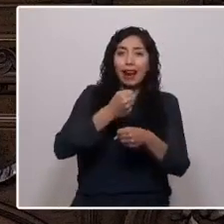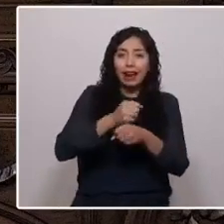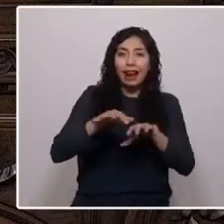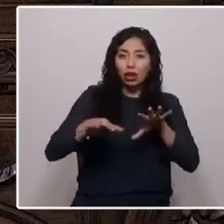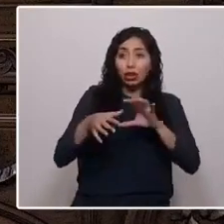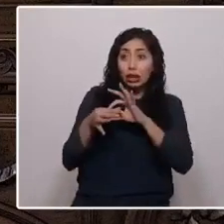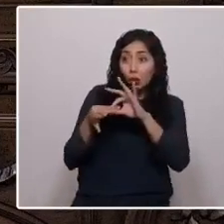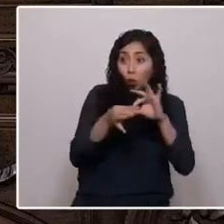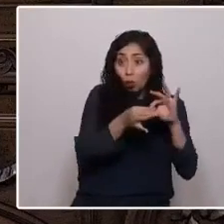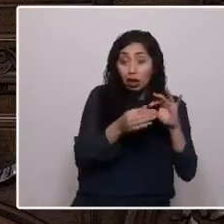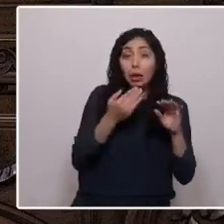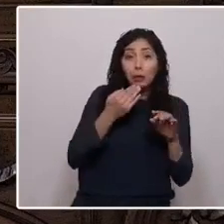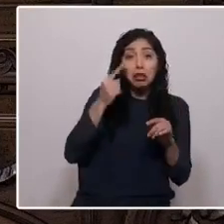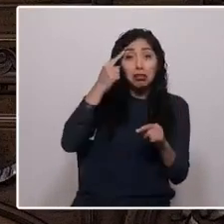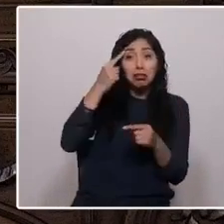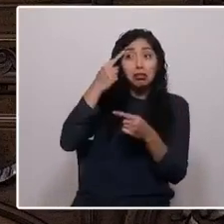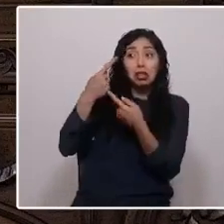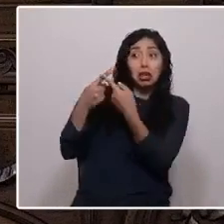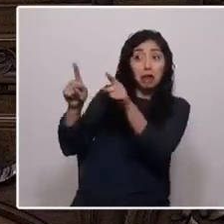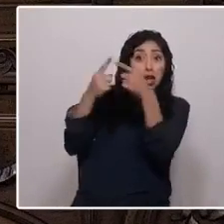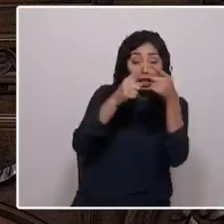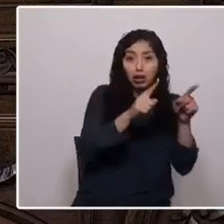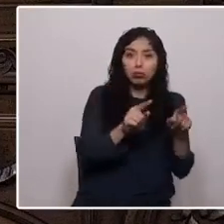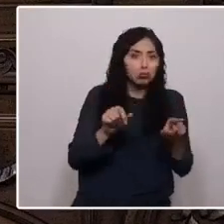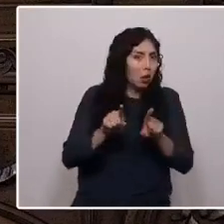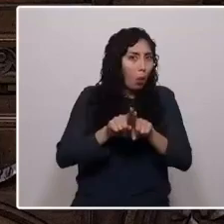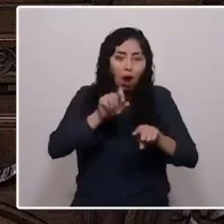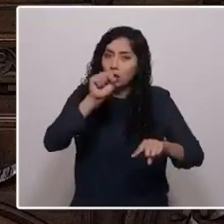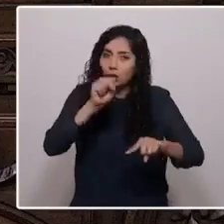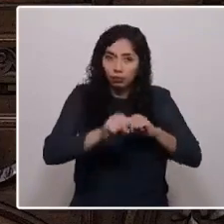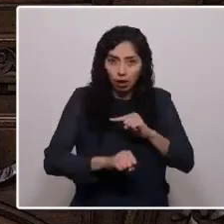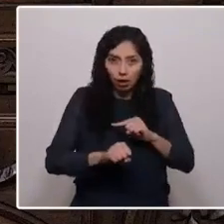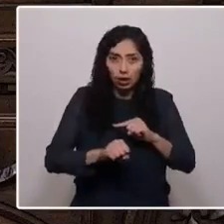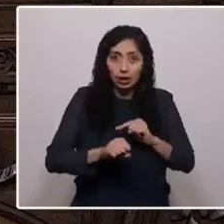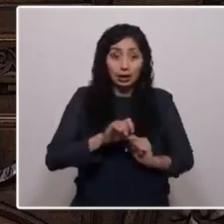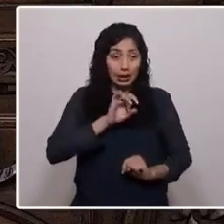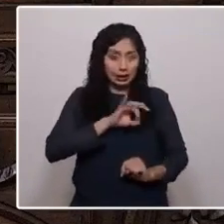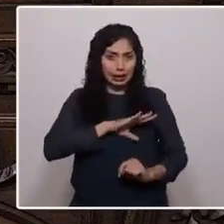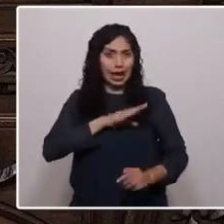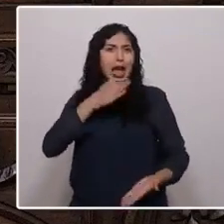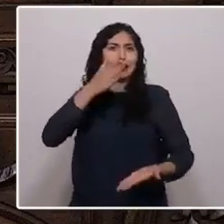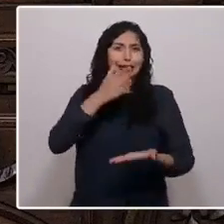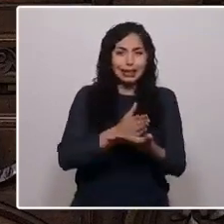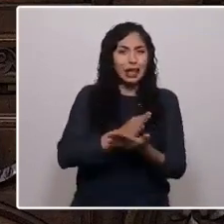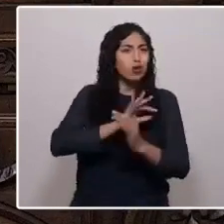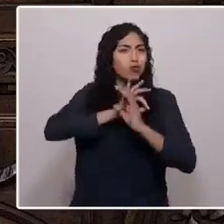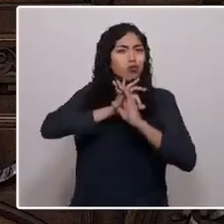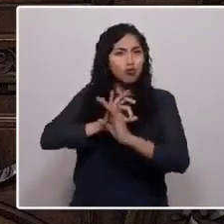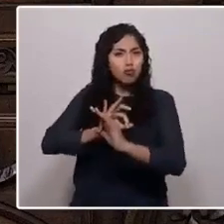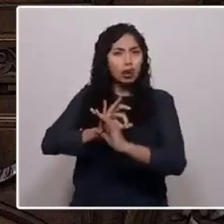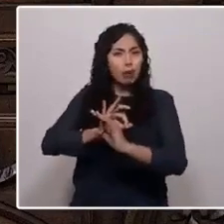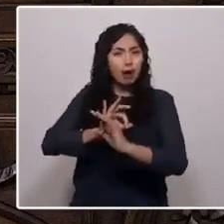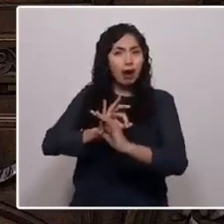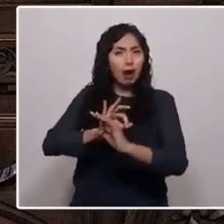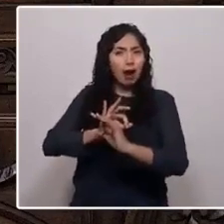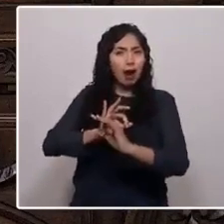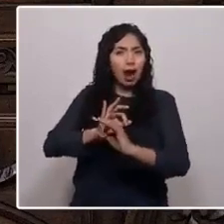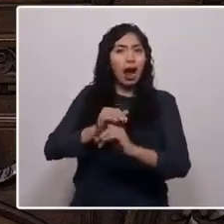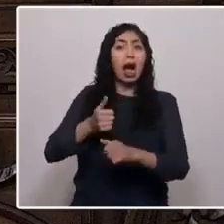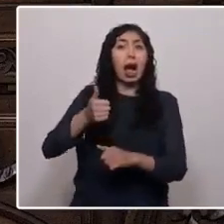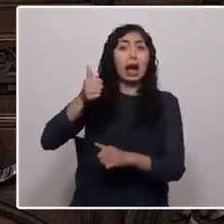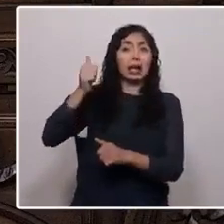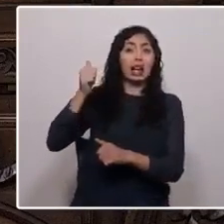diferencias, porque Chile exige que el nunca más de ayer se convierta en el ahora y siempre del mañana.